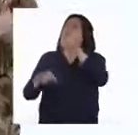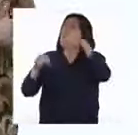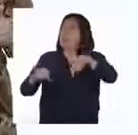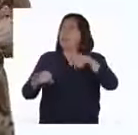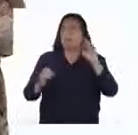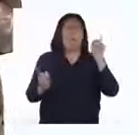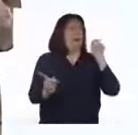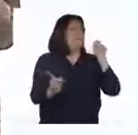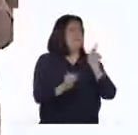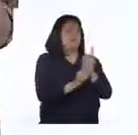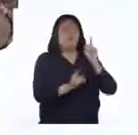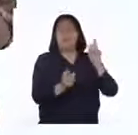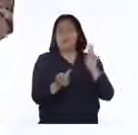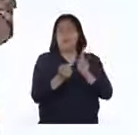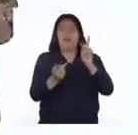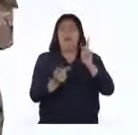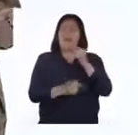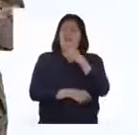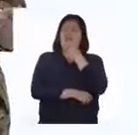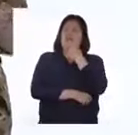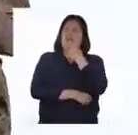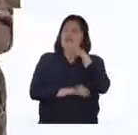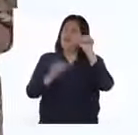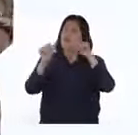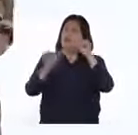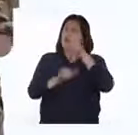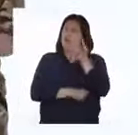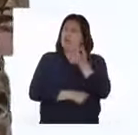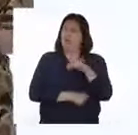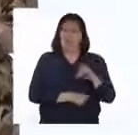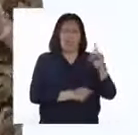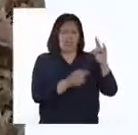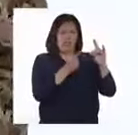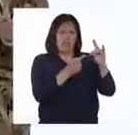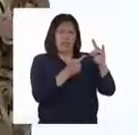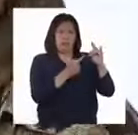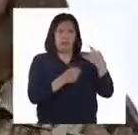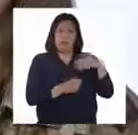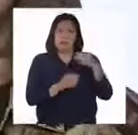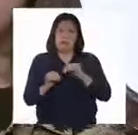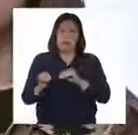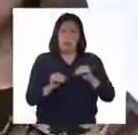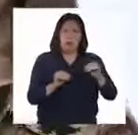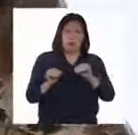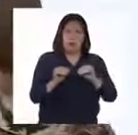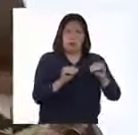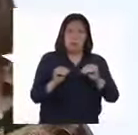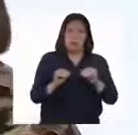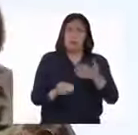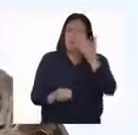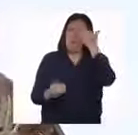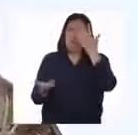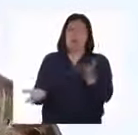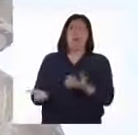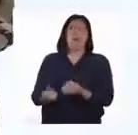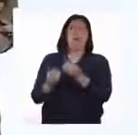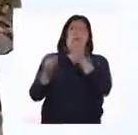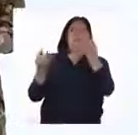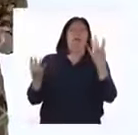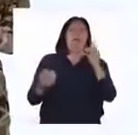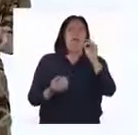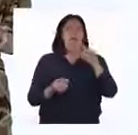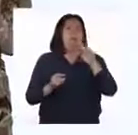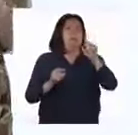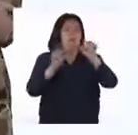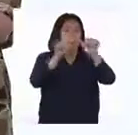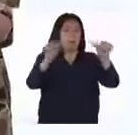aquí todo perfecto. Pero tengo una duda. Si las vicuñas se mueven siempre, ¿cómo podríamos calcular la cantidad de vicuñas en un